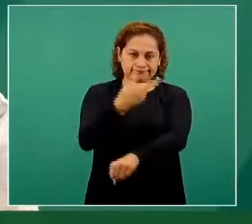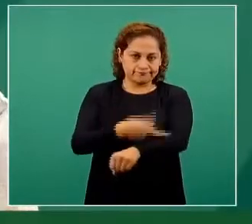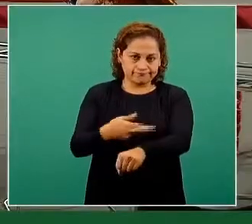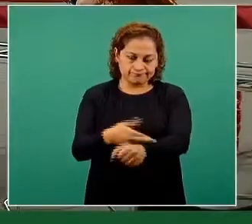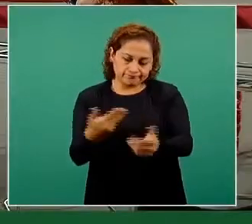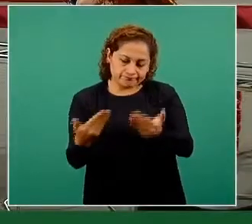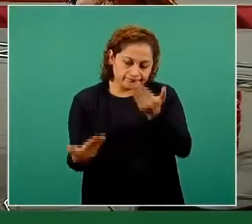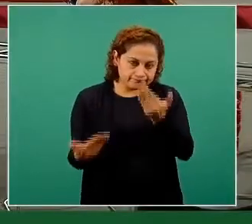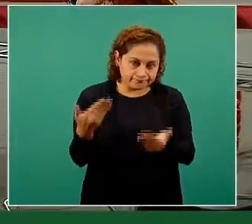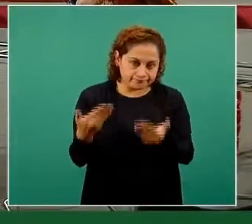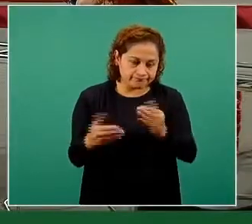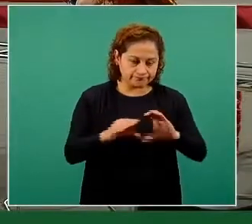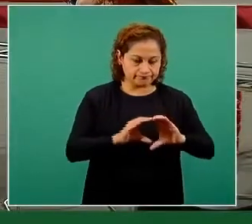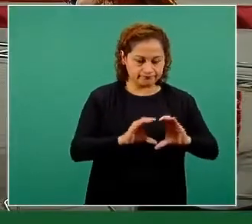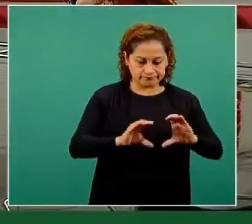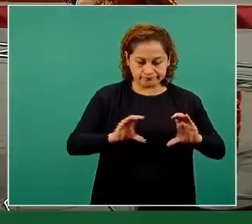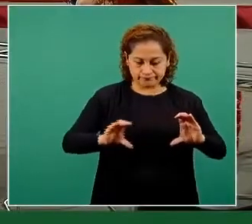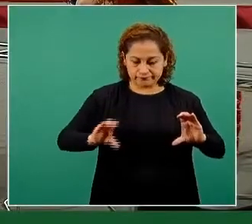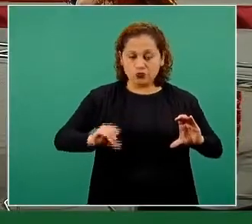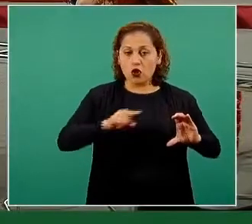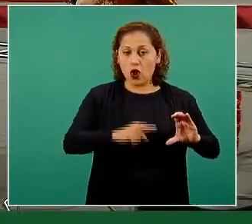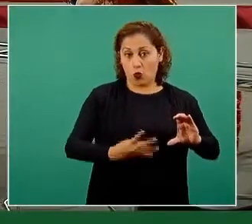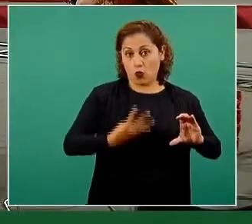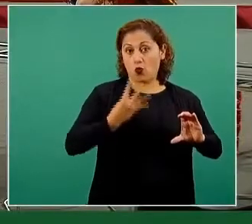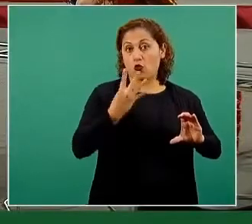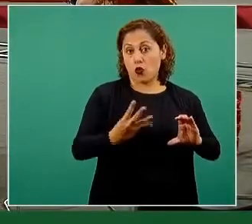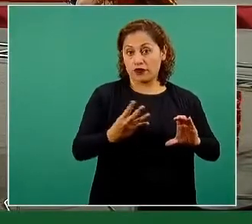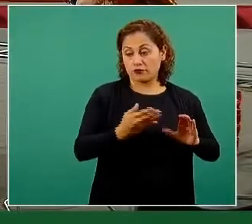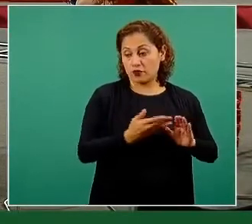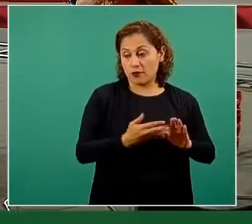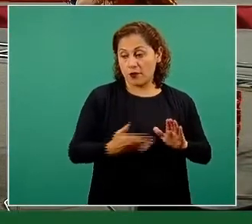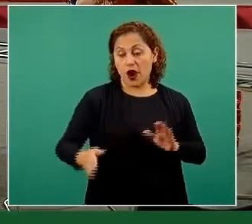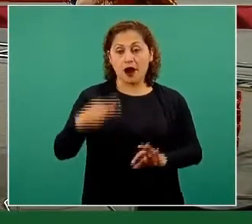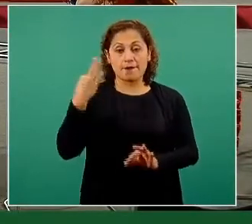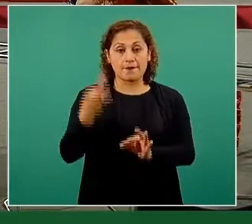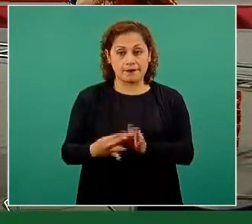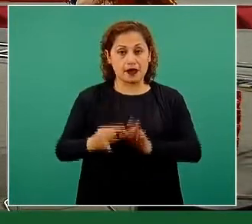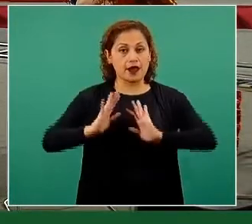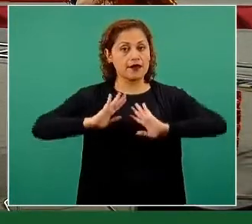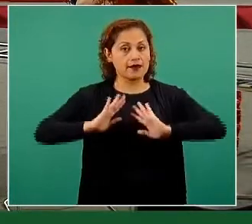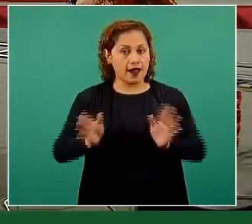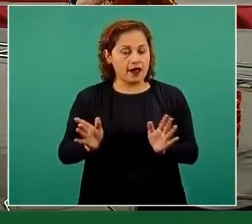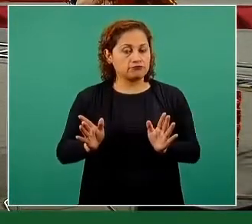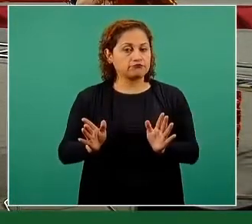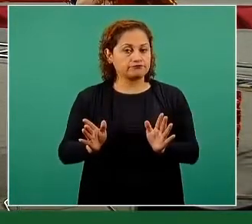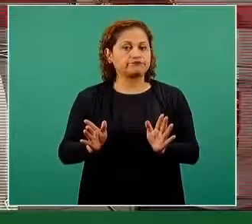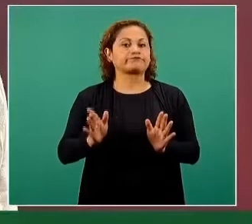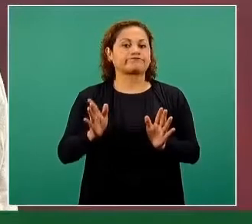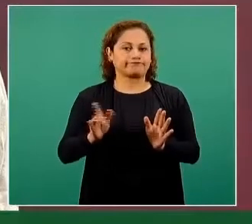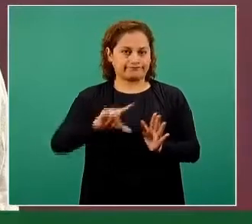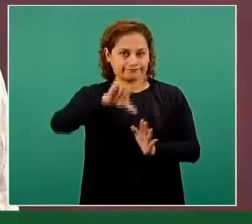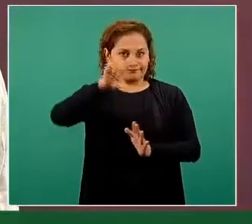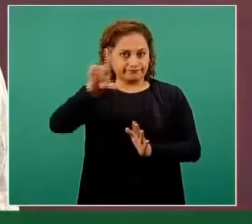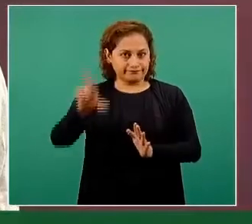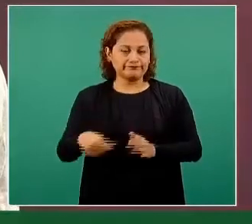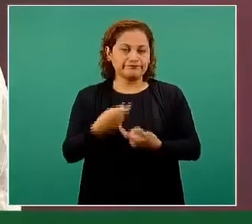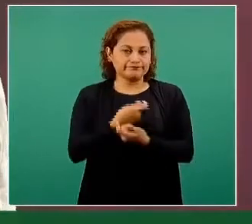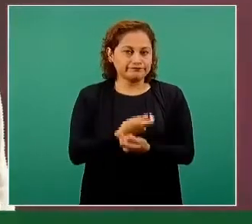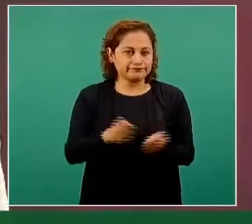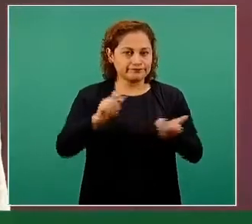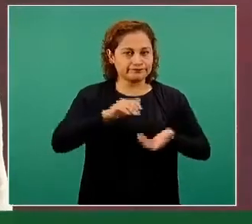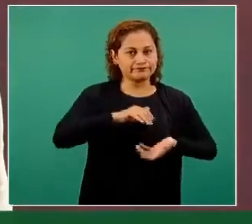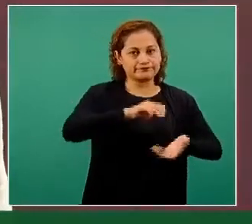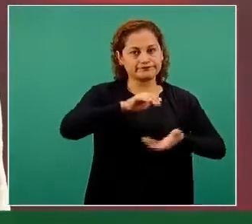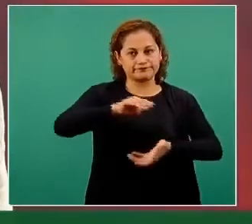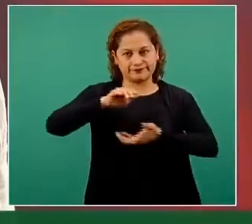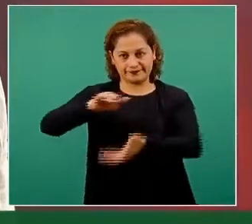primeros lotes. Cuando esto termine, querrá decir que todo está listo y en ese momento se empezará a liberar la